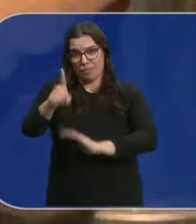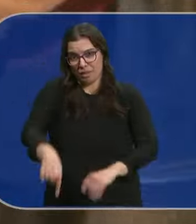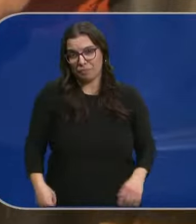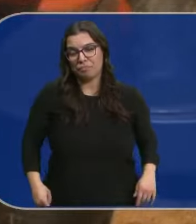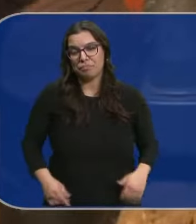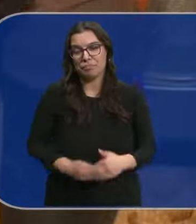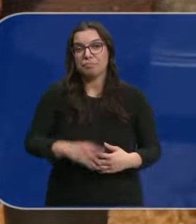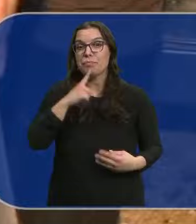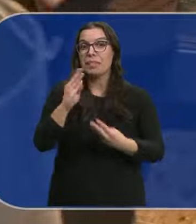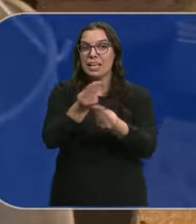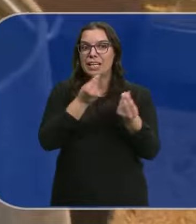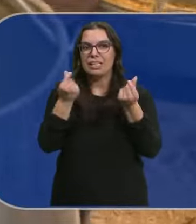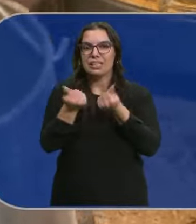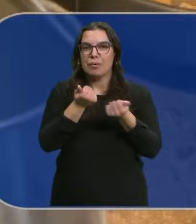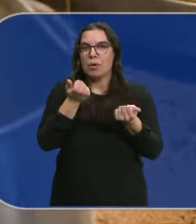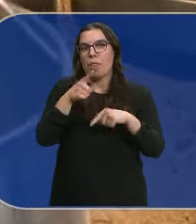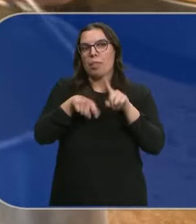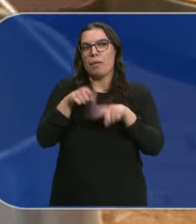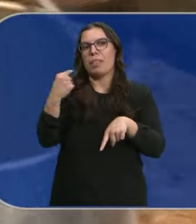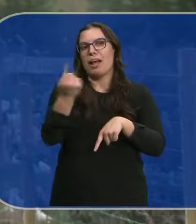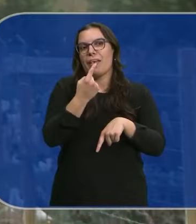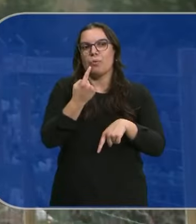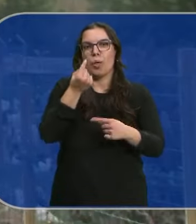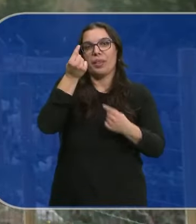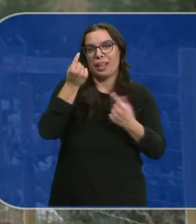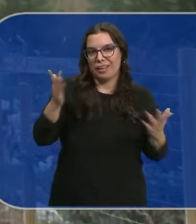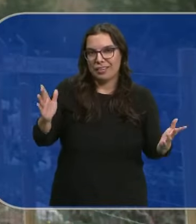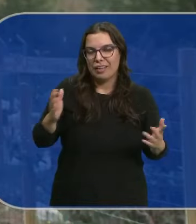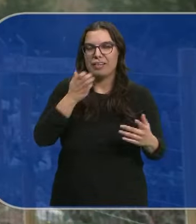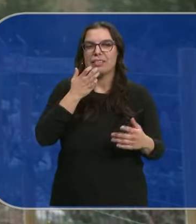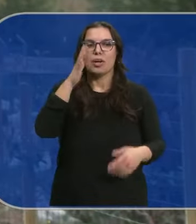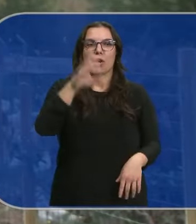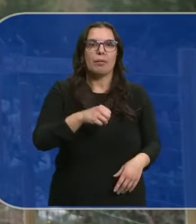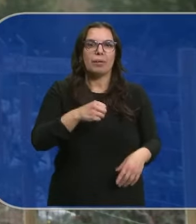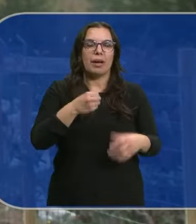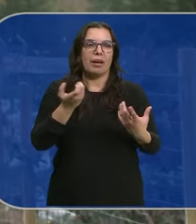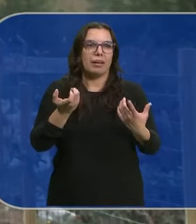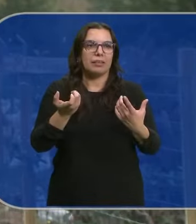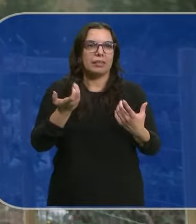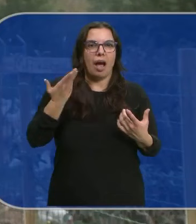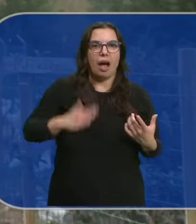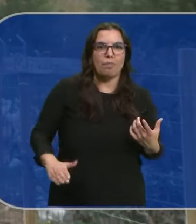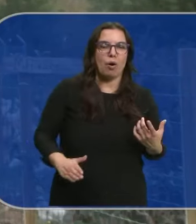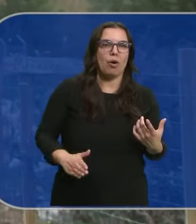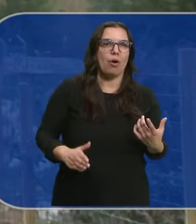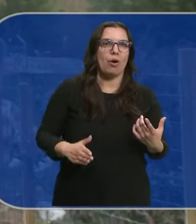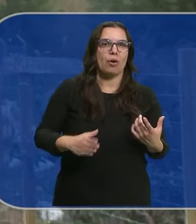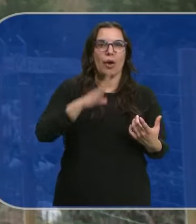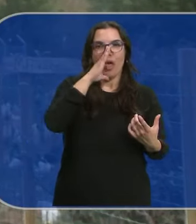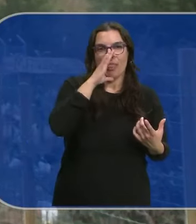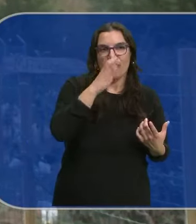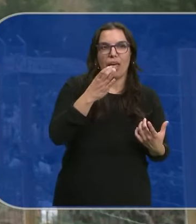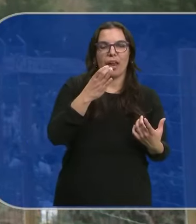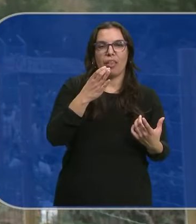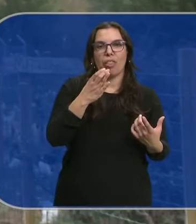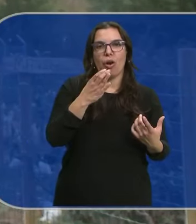En cuanto al sabor Pues es lo fino Que tenga cada uno El paladar Es como si vas a consumir Jamón serrano De un cerdo